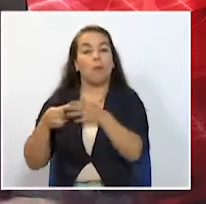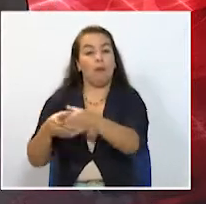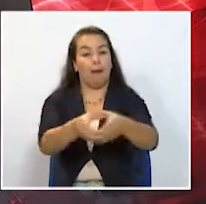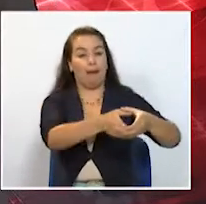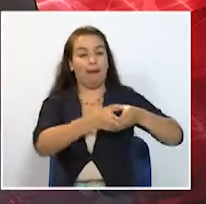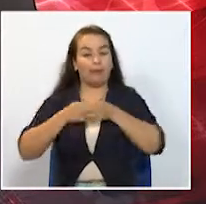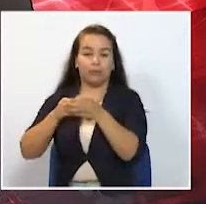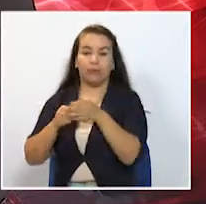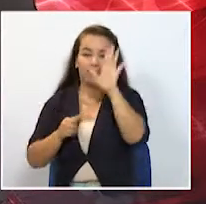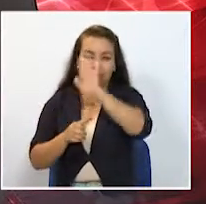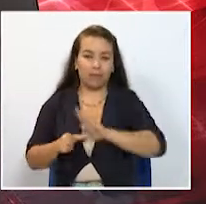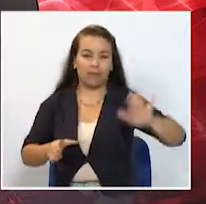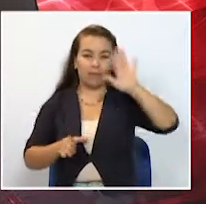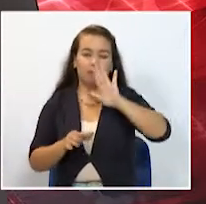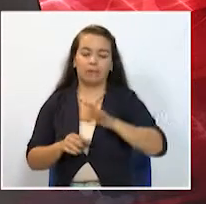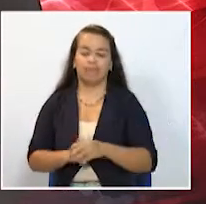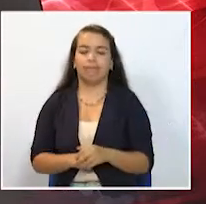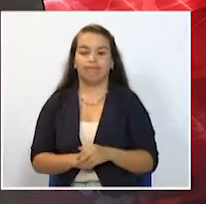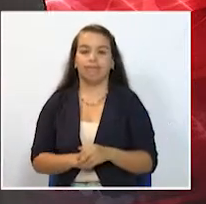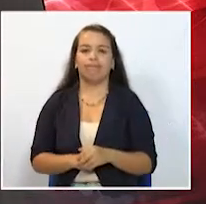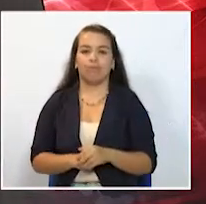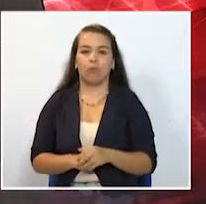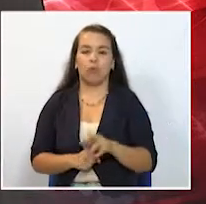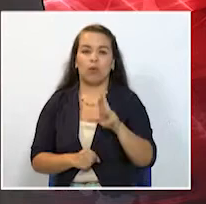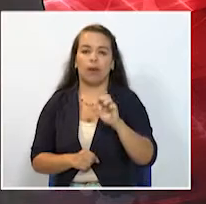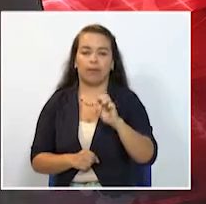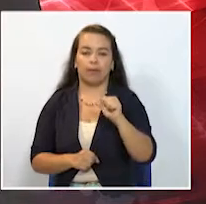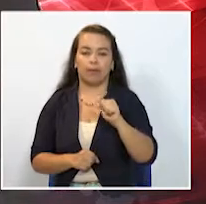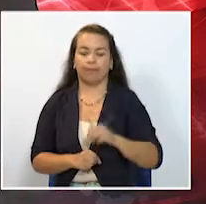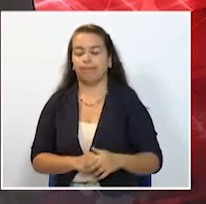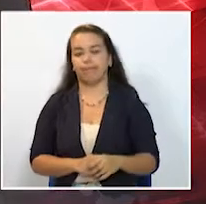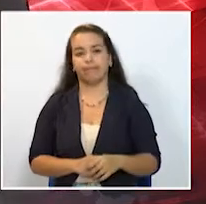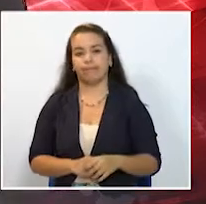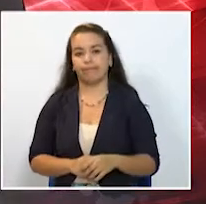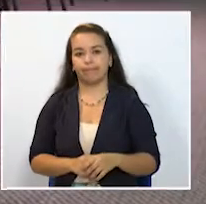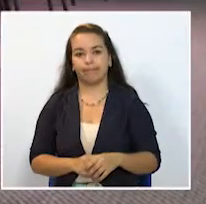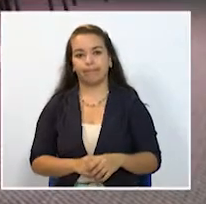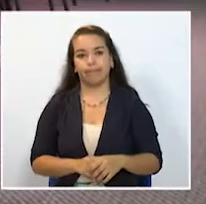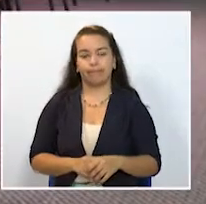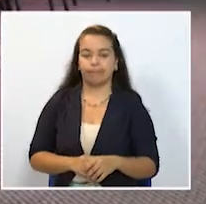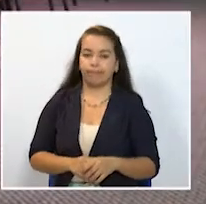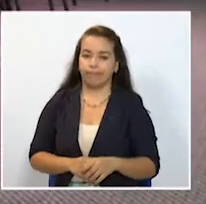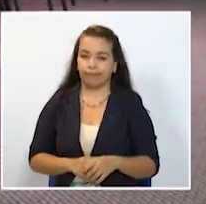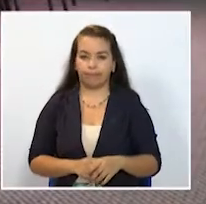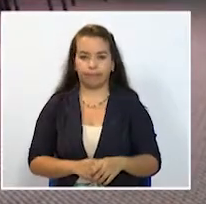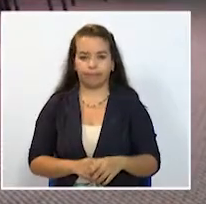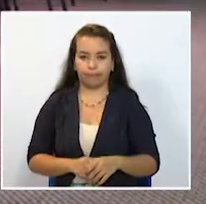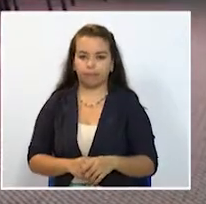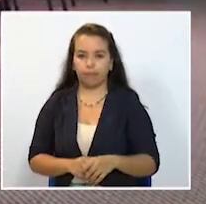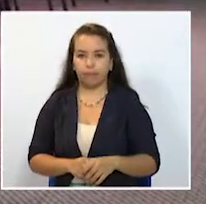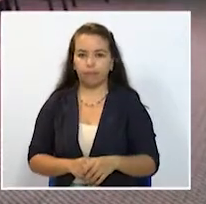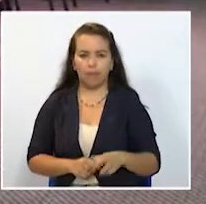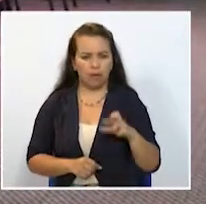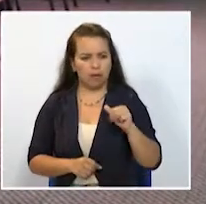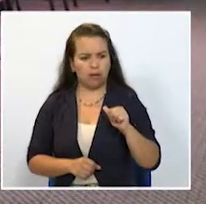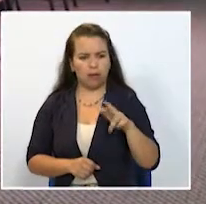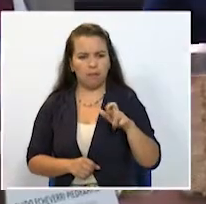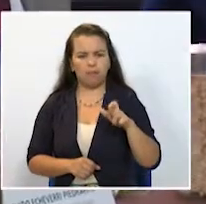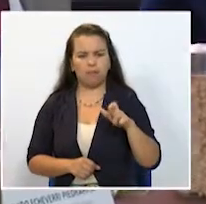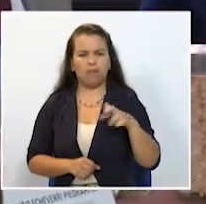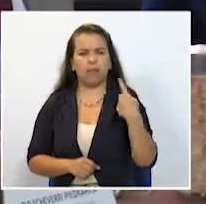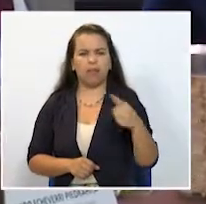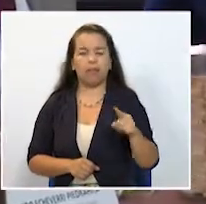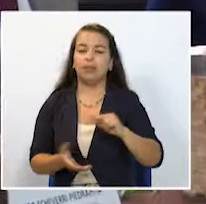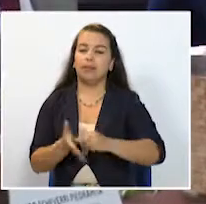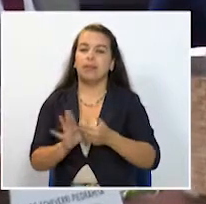de departamentos o una RAP, Región Autónoma Administrativa de Planeación. ¿Pero qué es una RAP? Es un mecanismo que